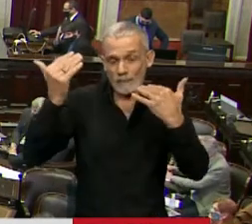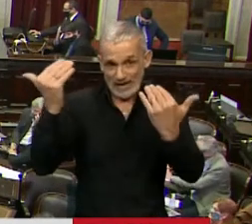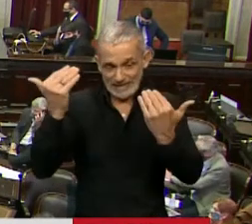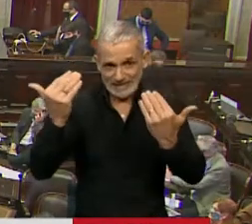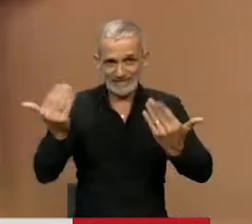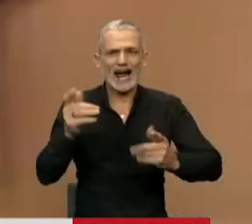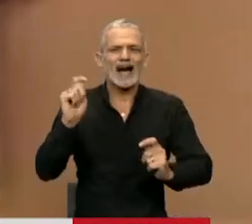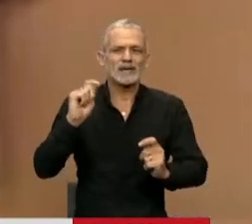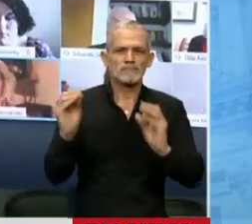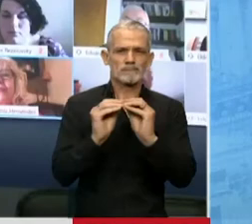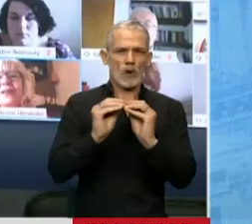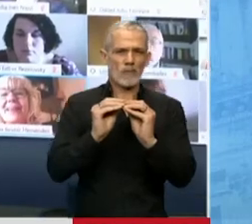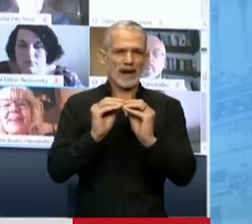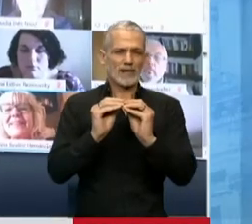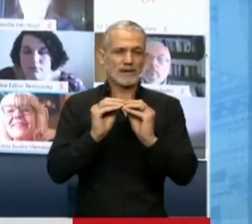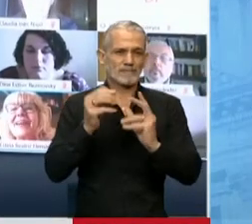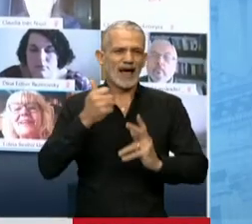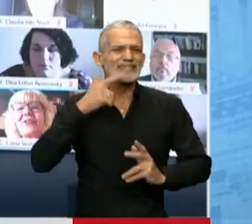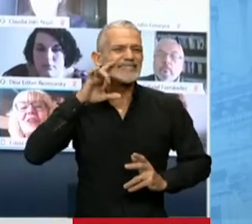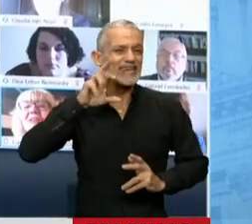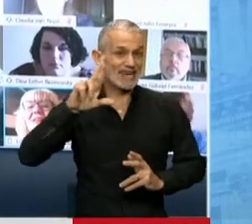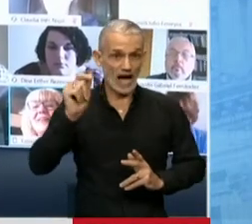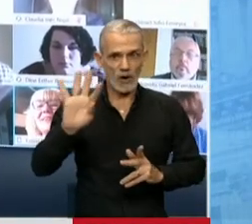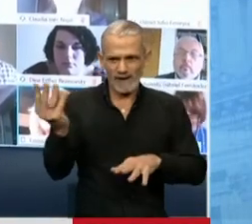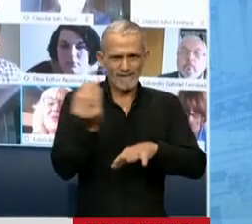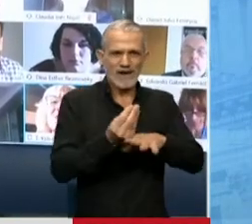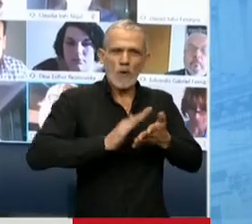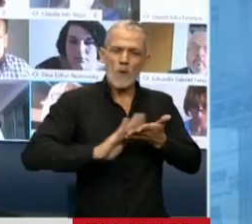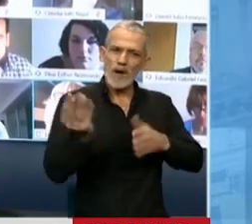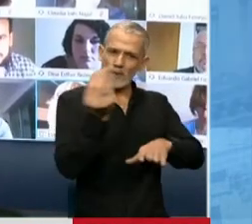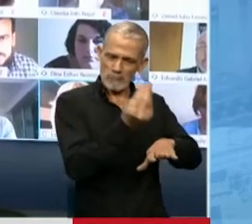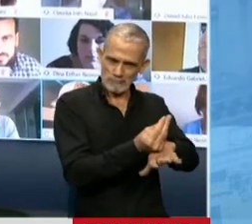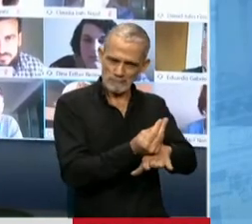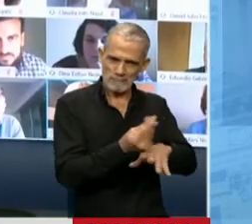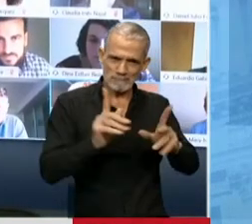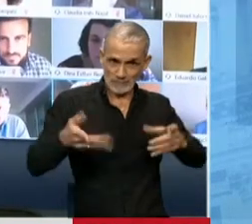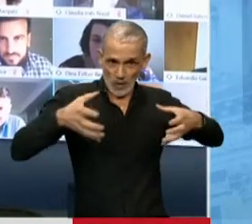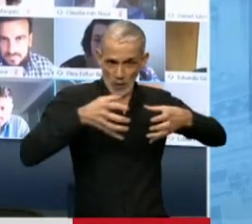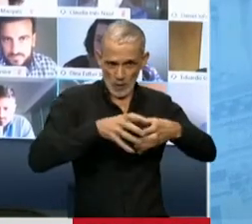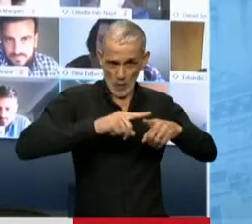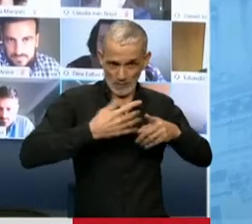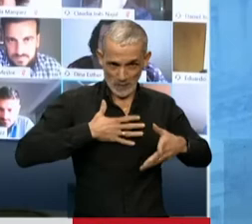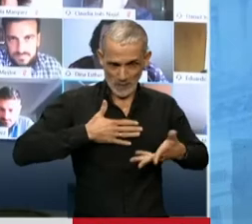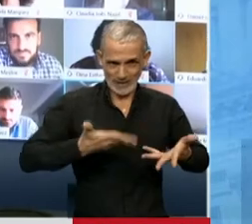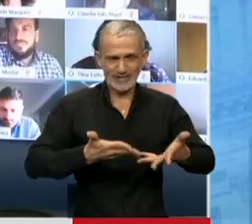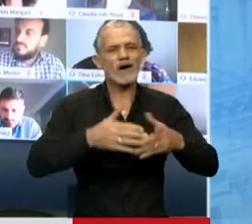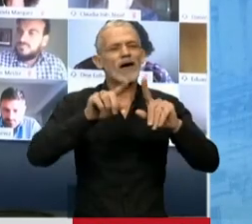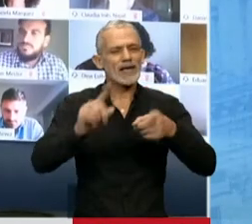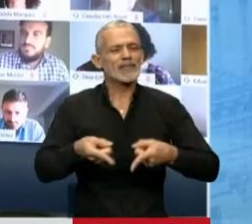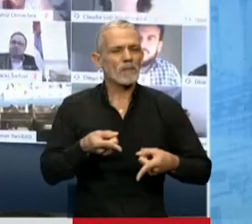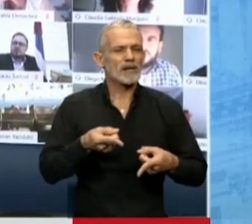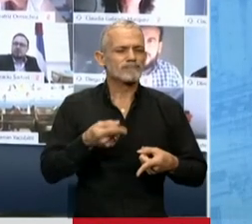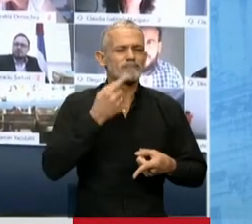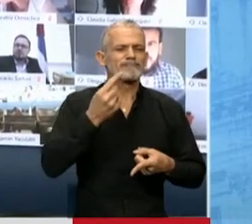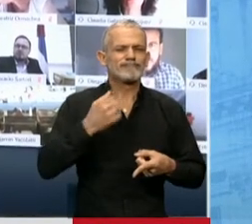a la compañera Cira, que hoy se suma a la Cámara y a nuestro bloque. Y con esto también